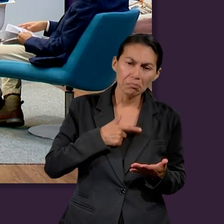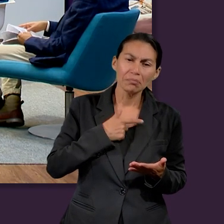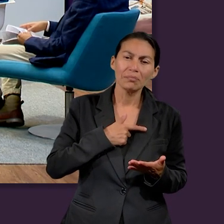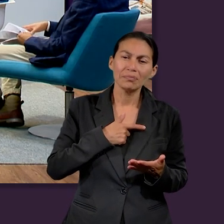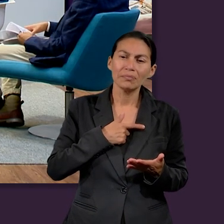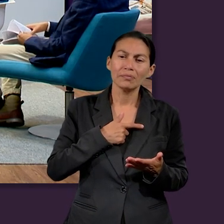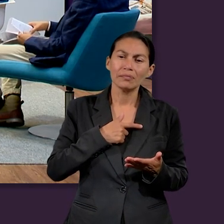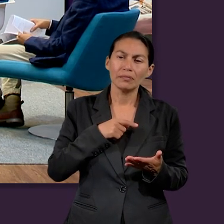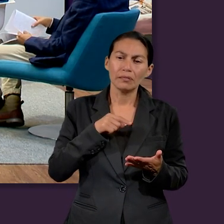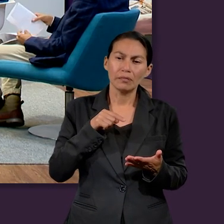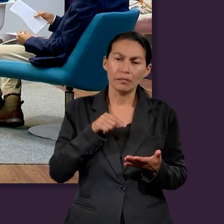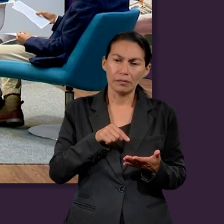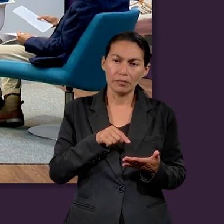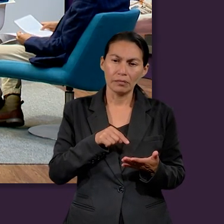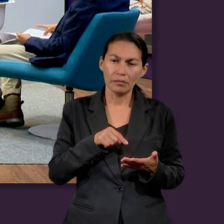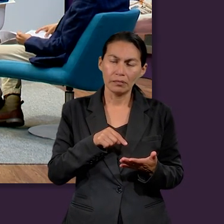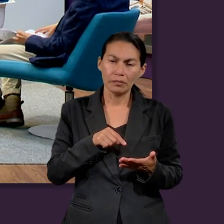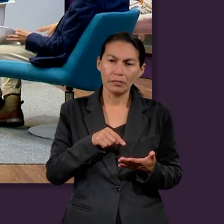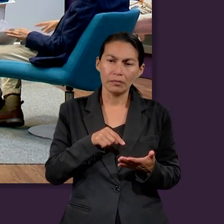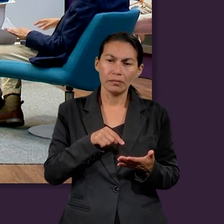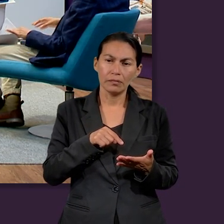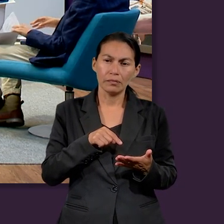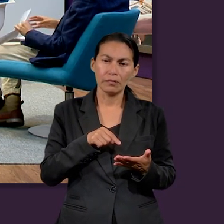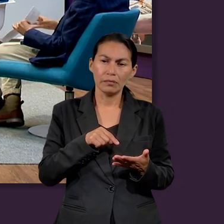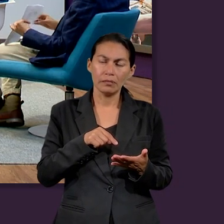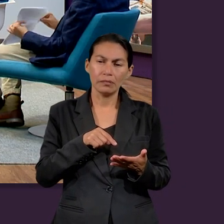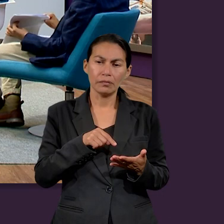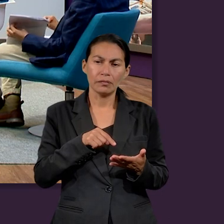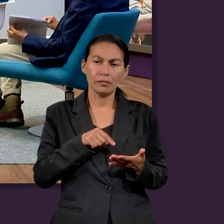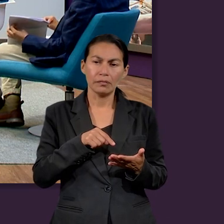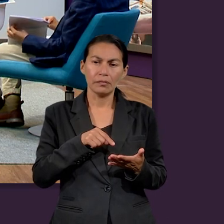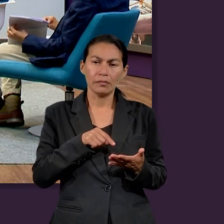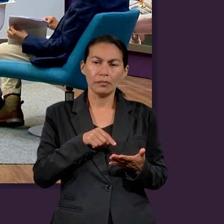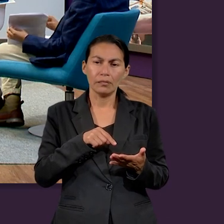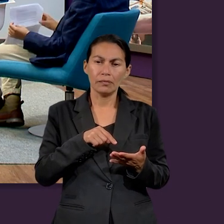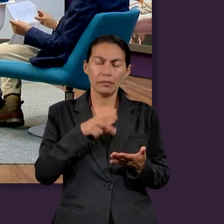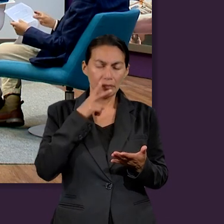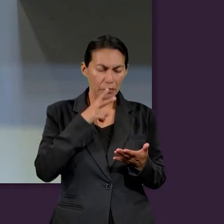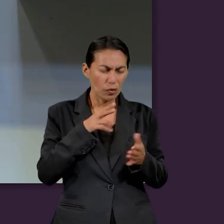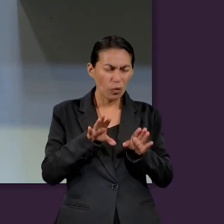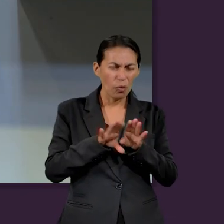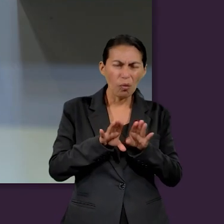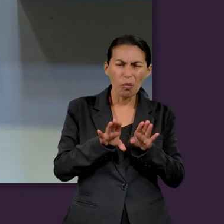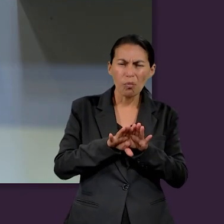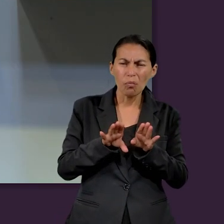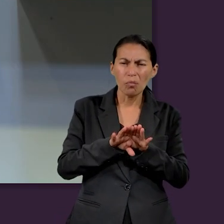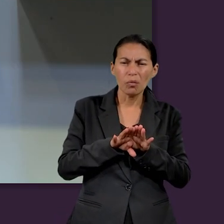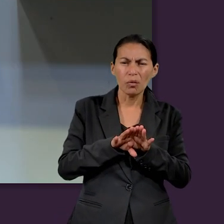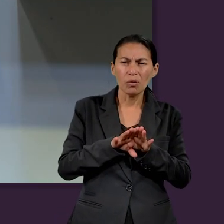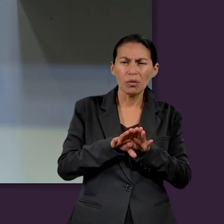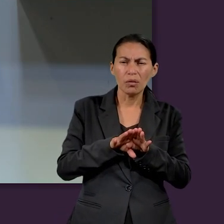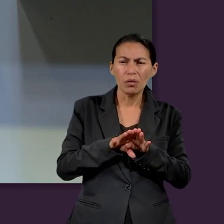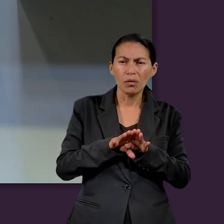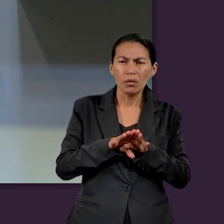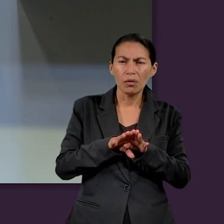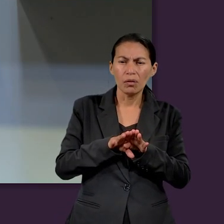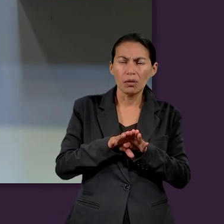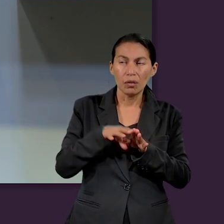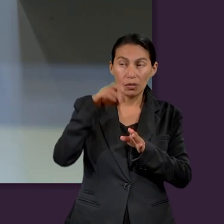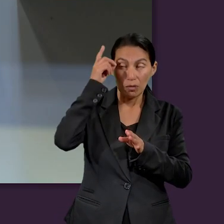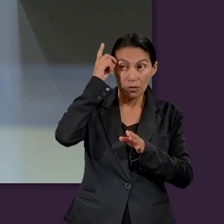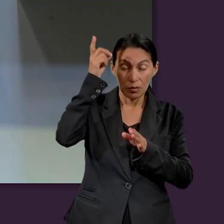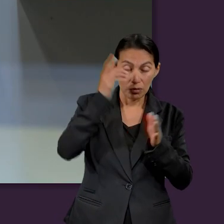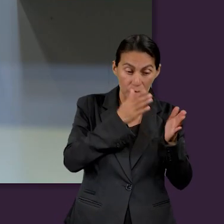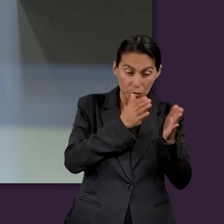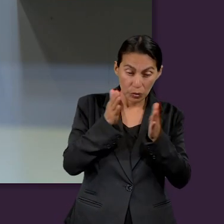Estamos, entonces, en esta parte, me llamó mucho la atención, ¿verdad? Porque, y es aquí donde